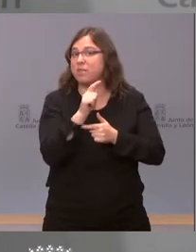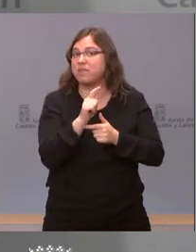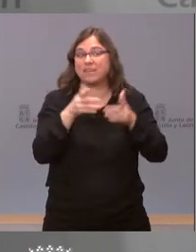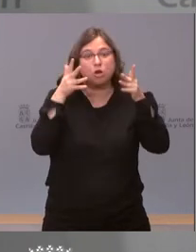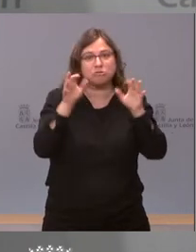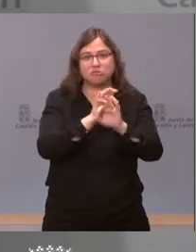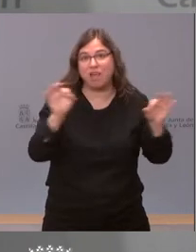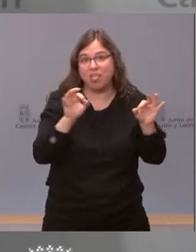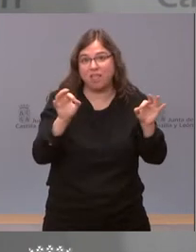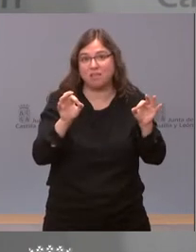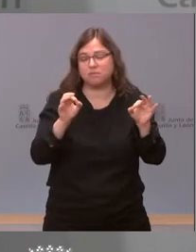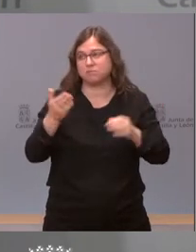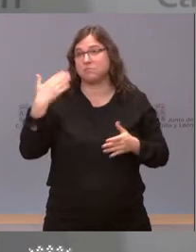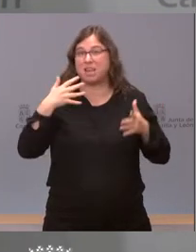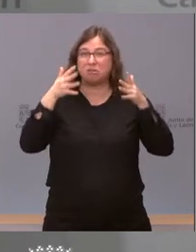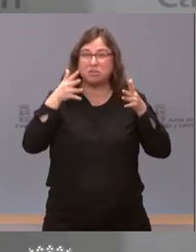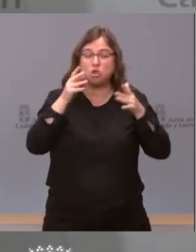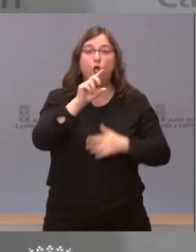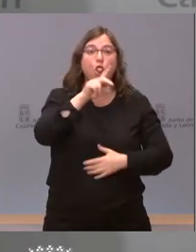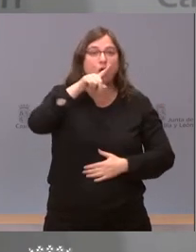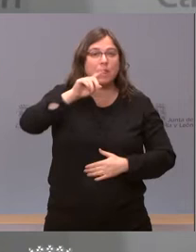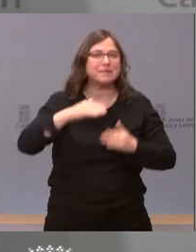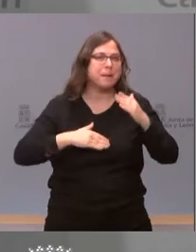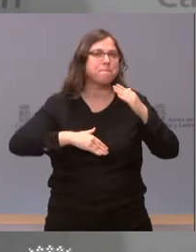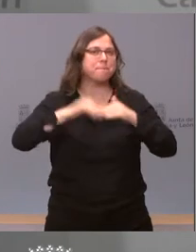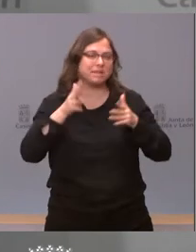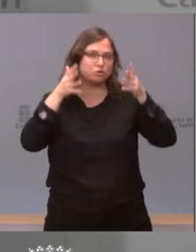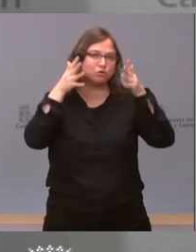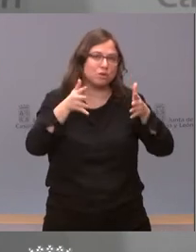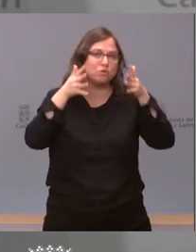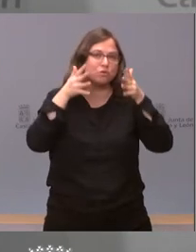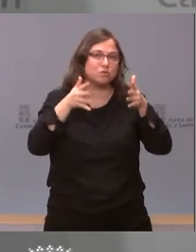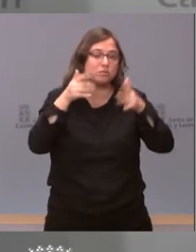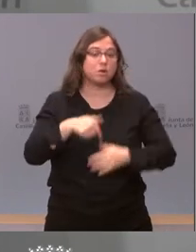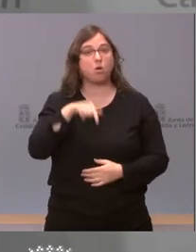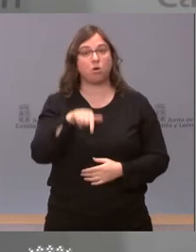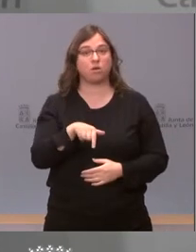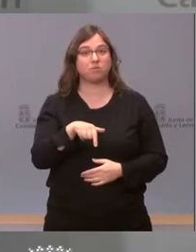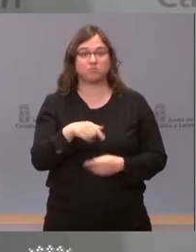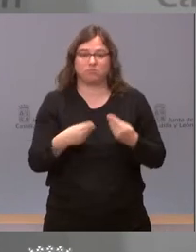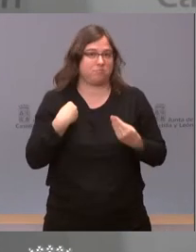más de 12 meses. Más de 12 meses. ¿Qué recomendamos hoy? Lo mismo.